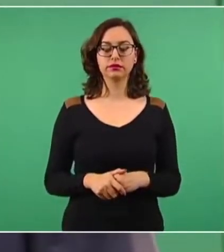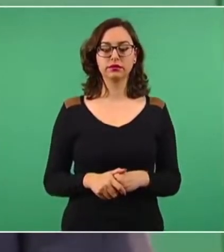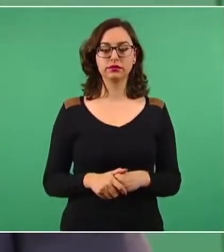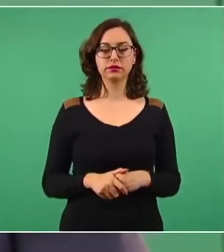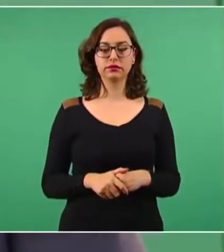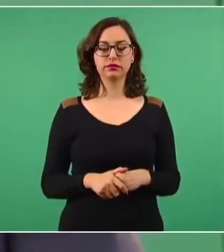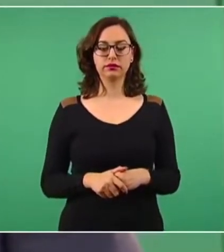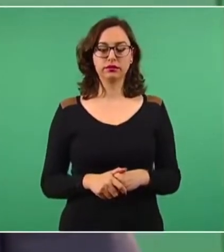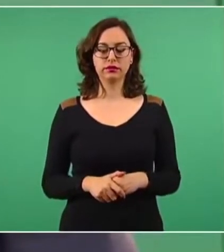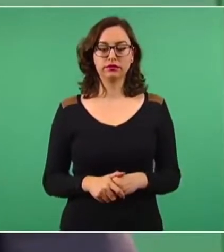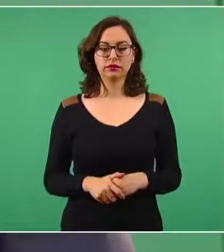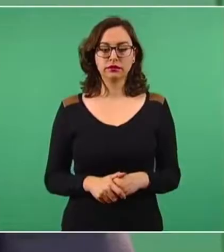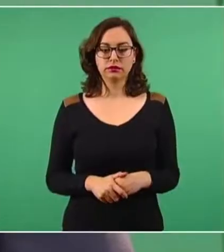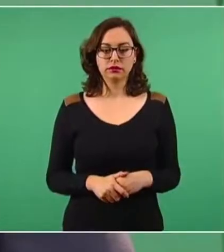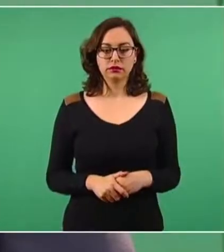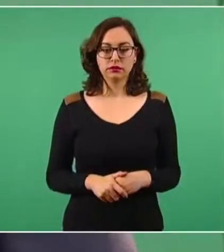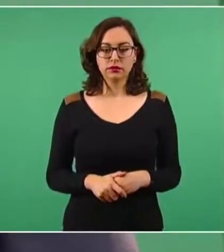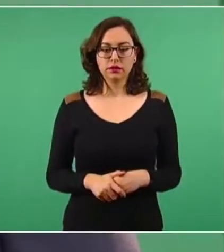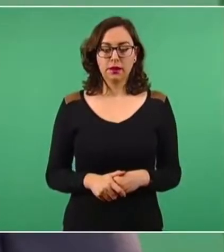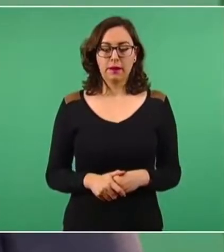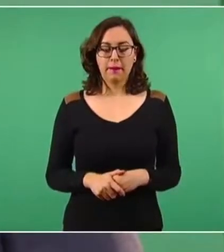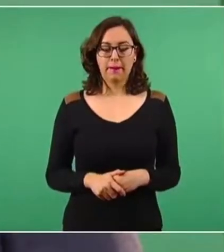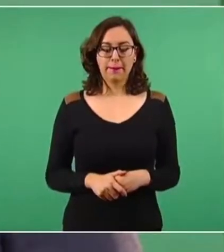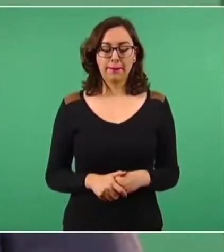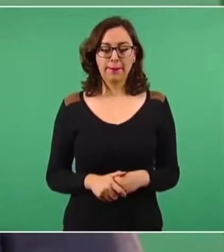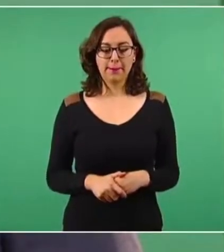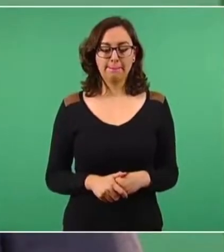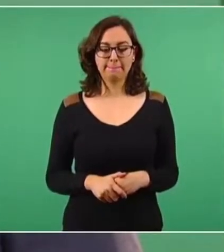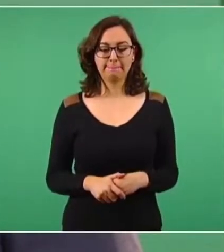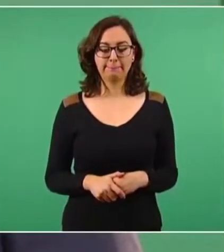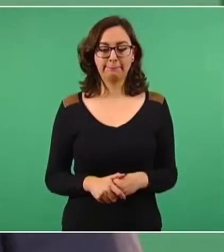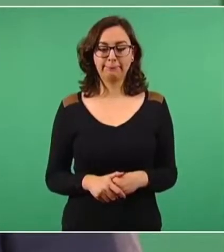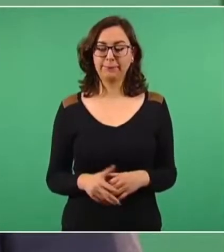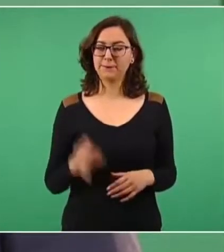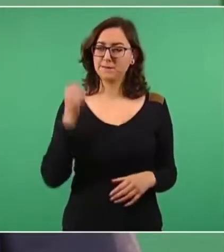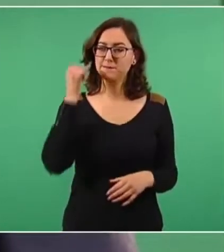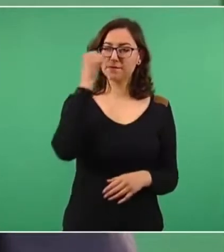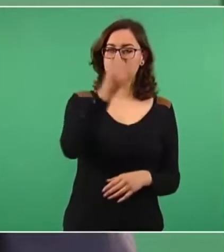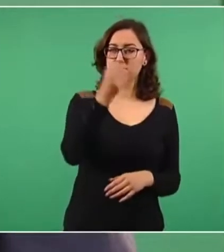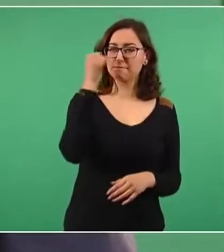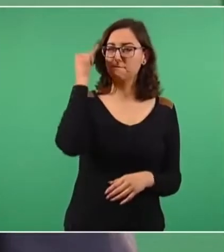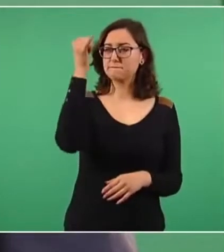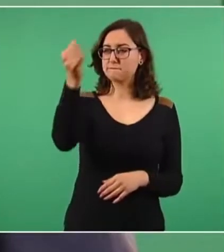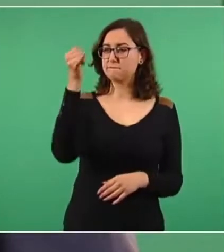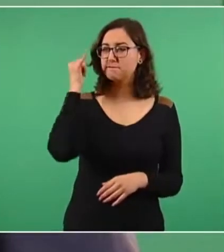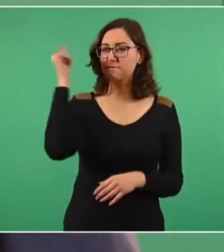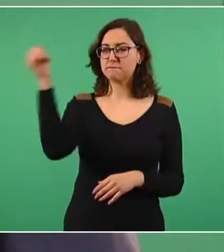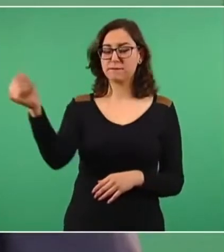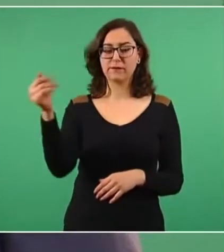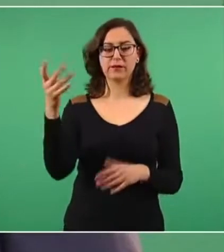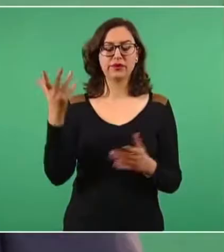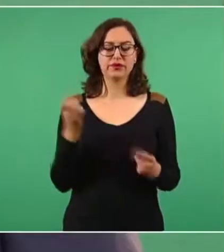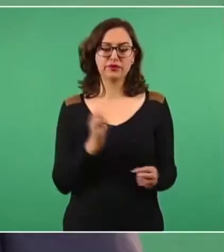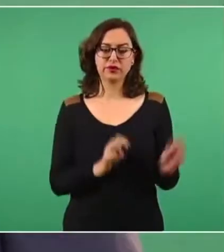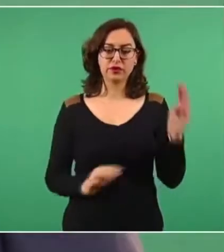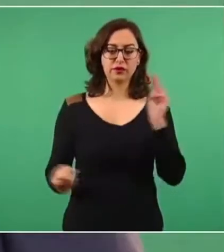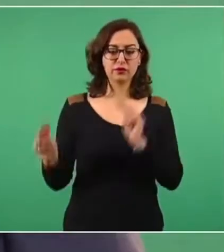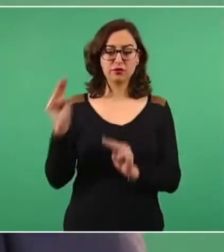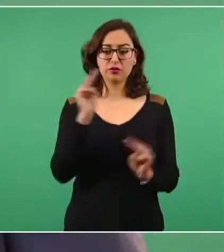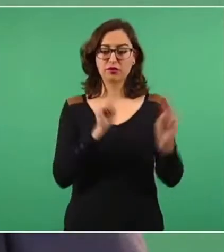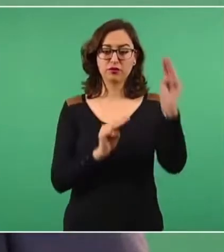más remota, en la sierra,